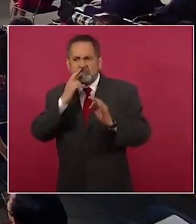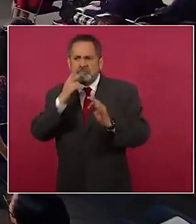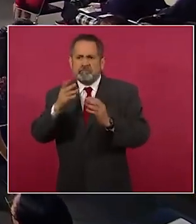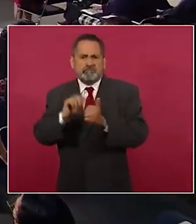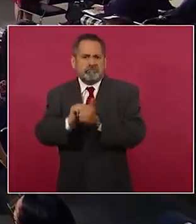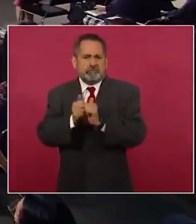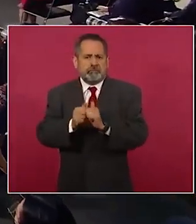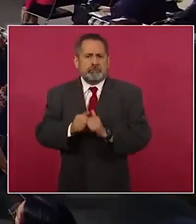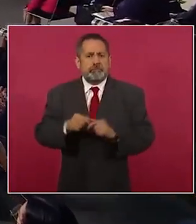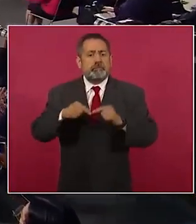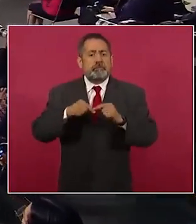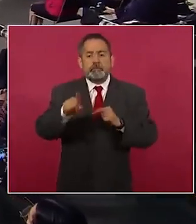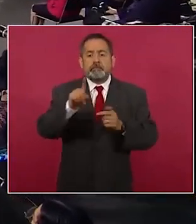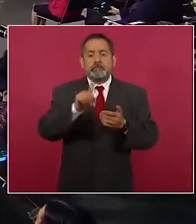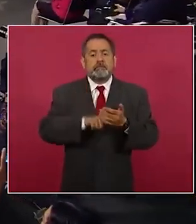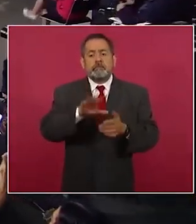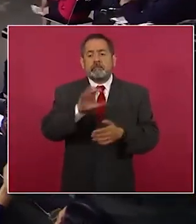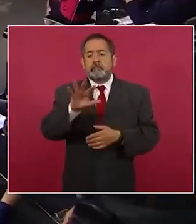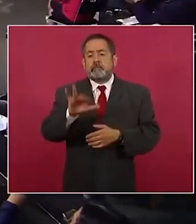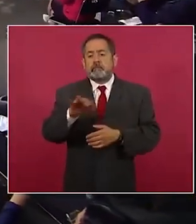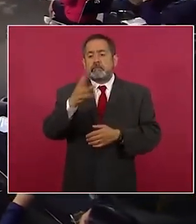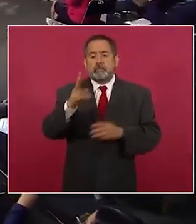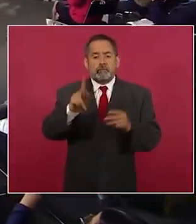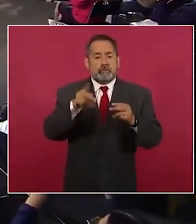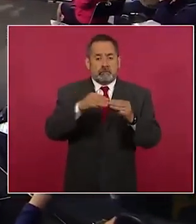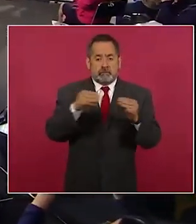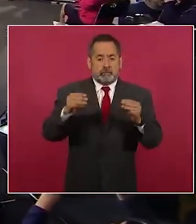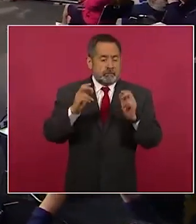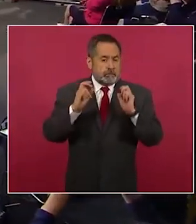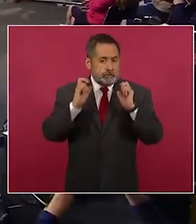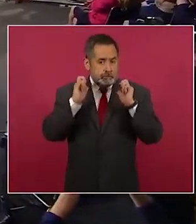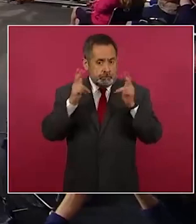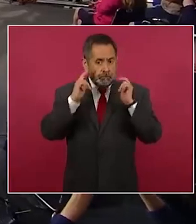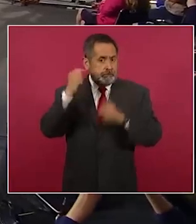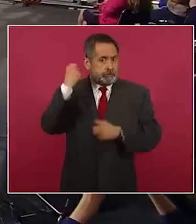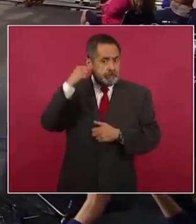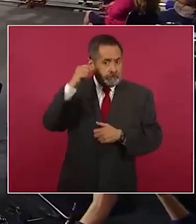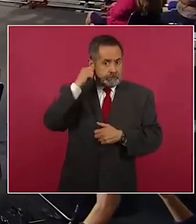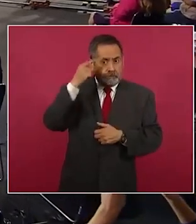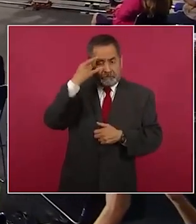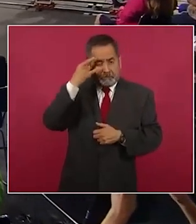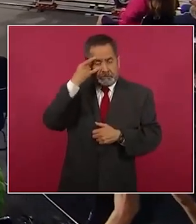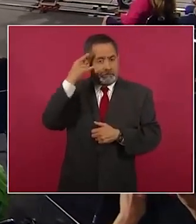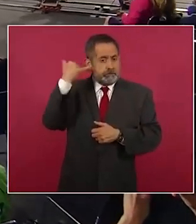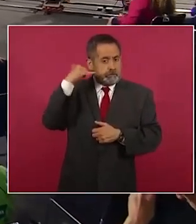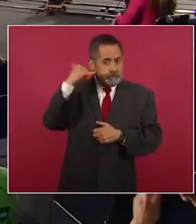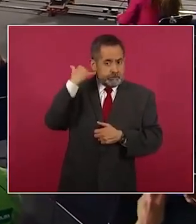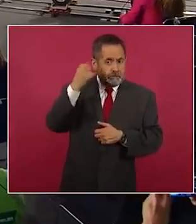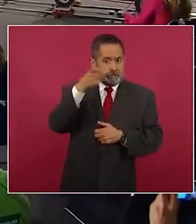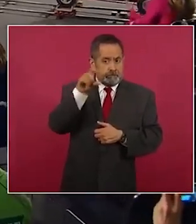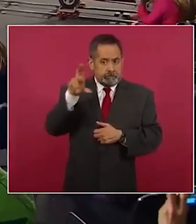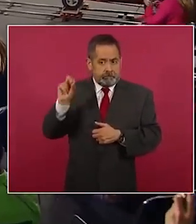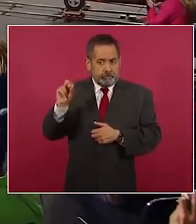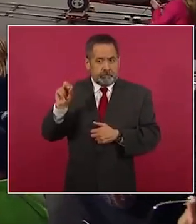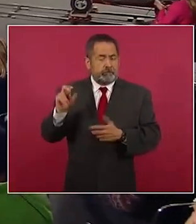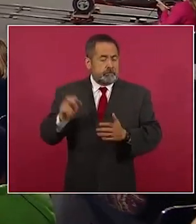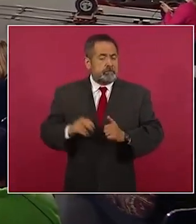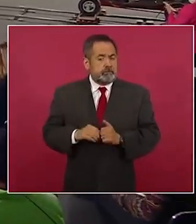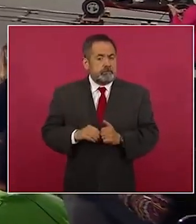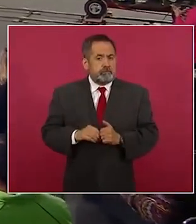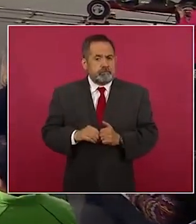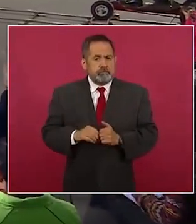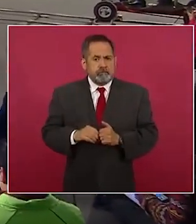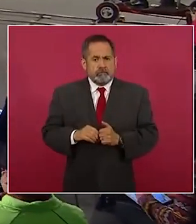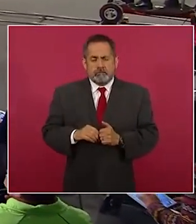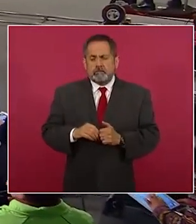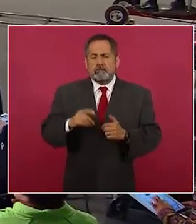554 kilómetros a lo largo de Chiapas, Tabasco, Campeche, Yucatán y Quintana Roo. Se encuentran